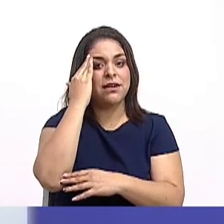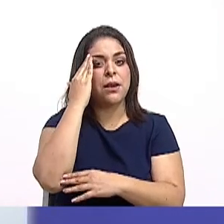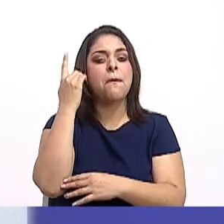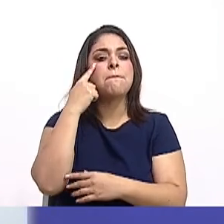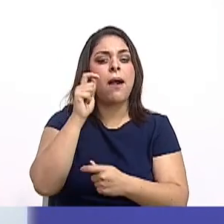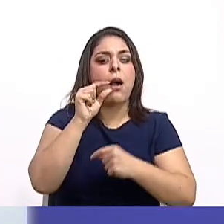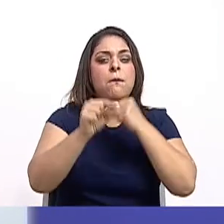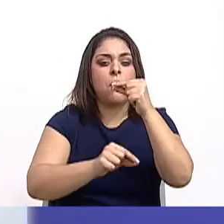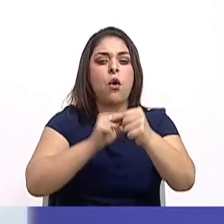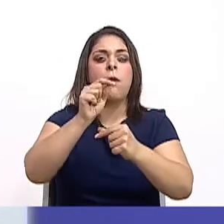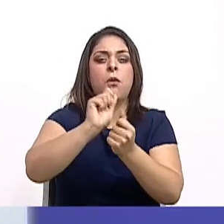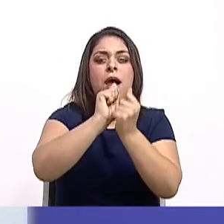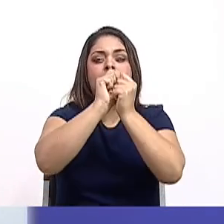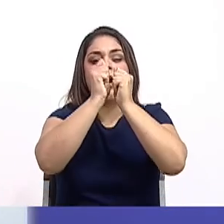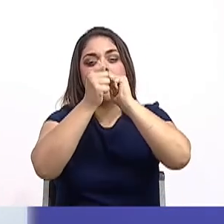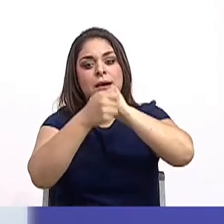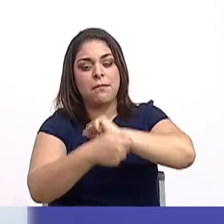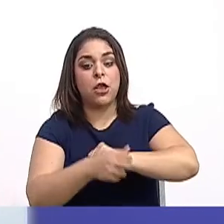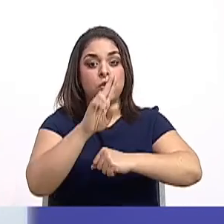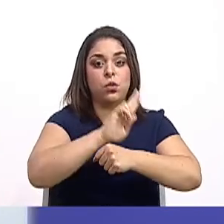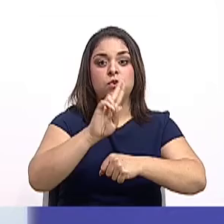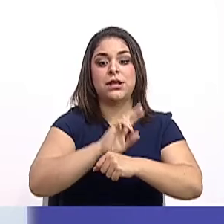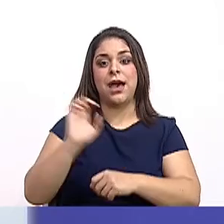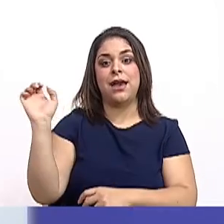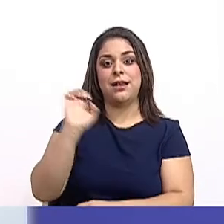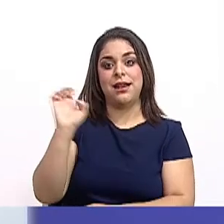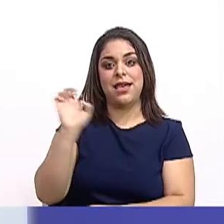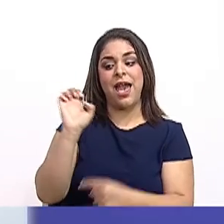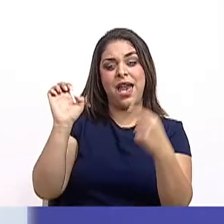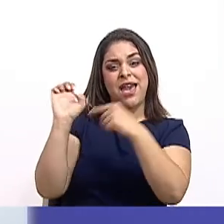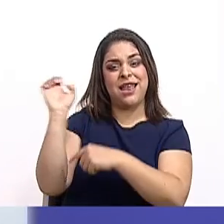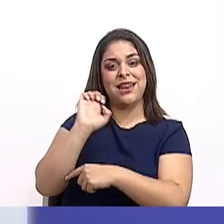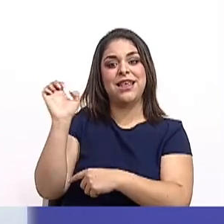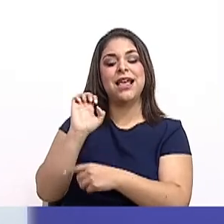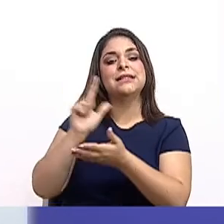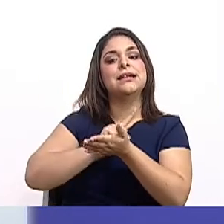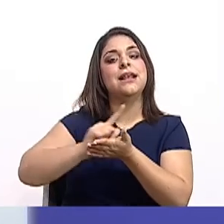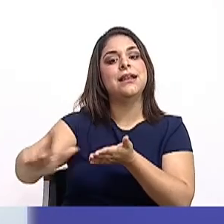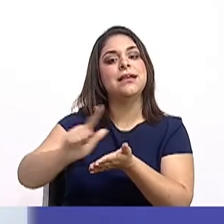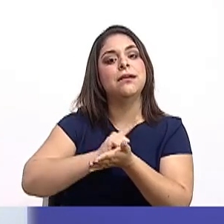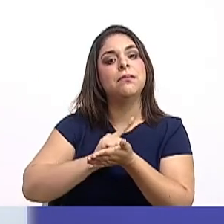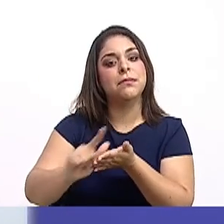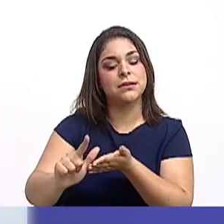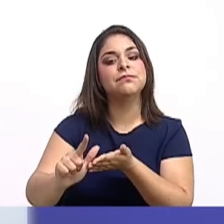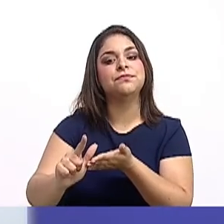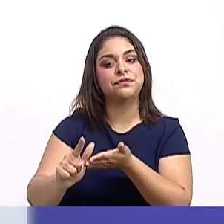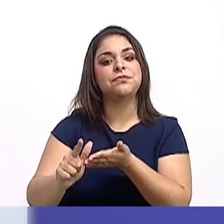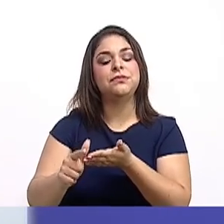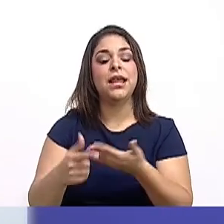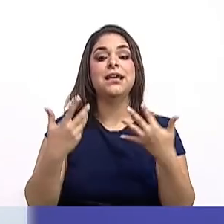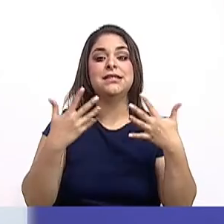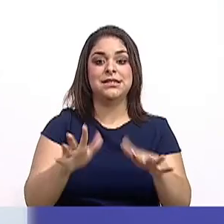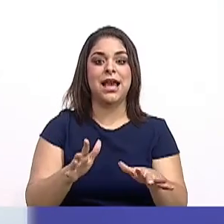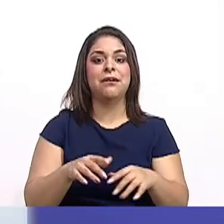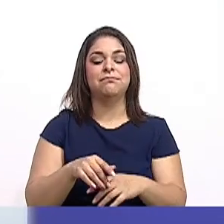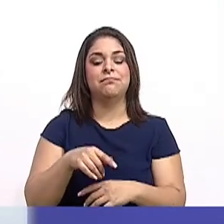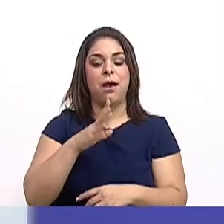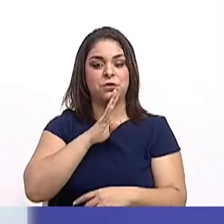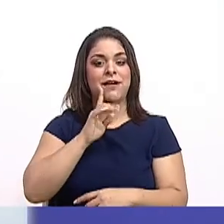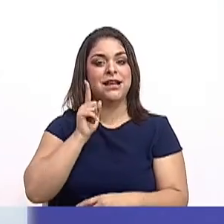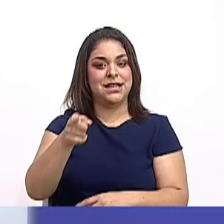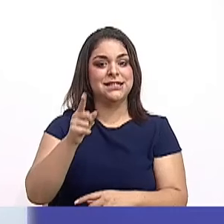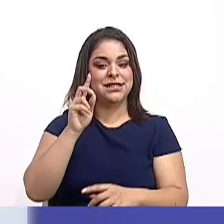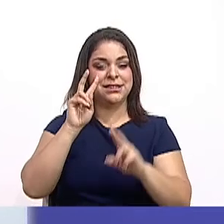ir cambiando el uso de energías que sean energías limpias. Entonces, ya vamos desarrollando este tema. Así que,